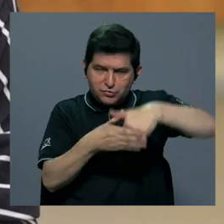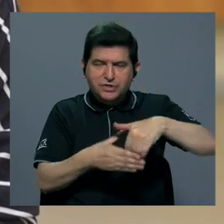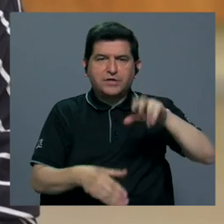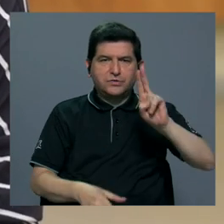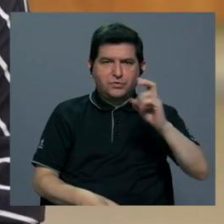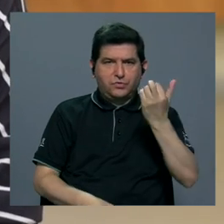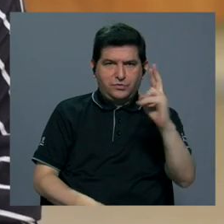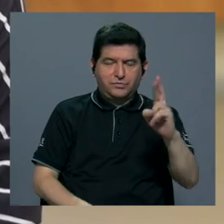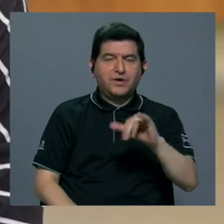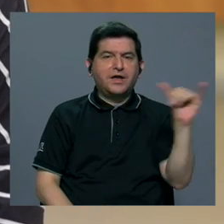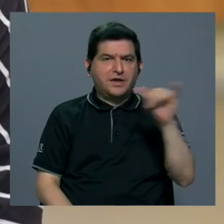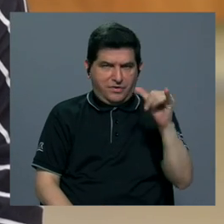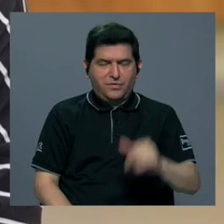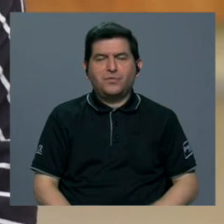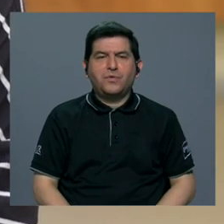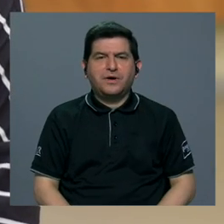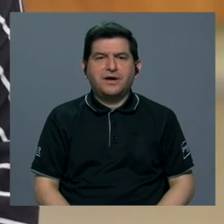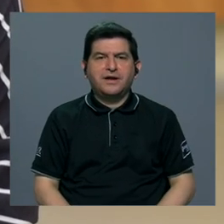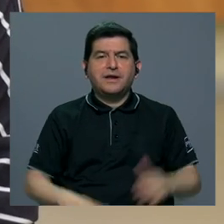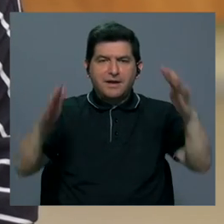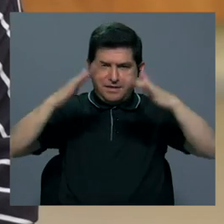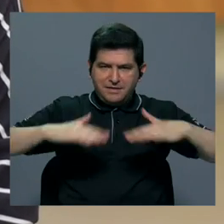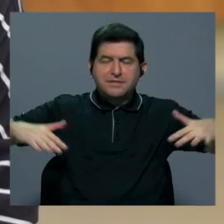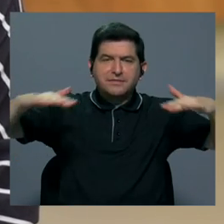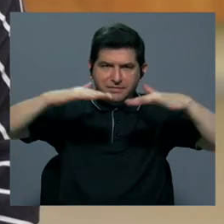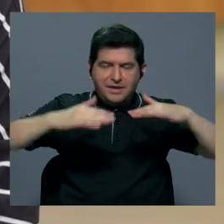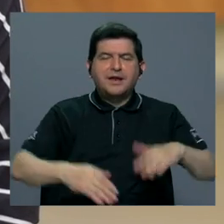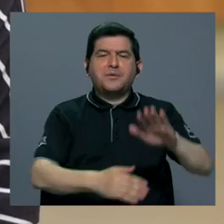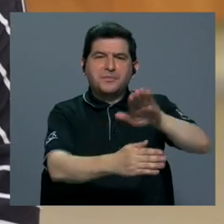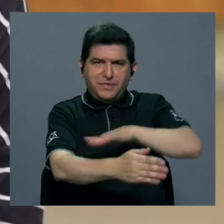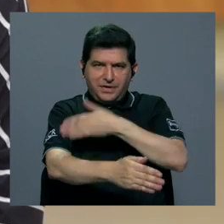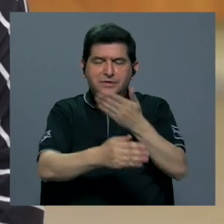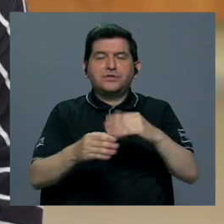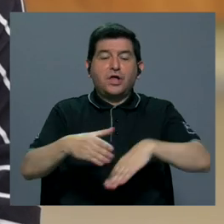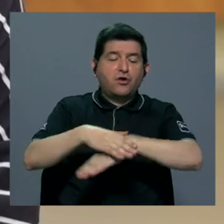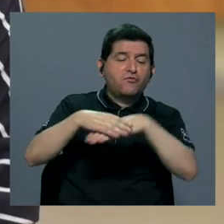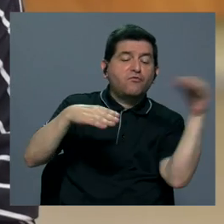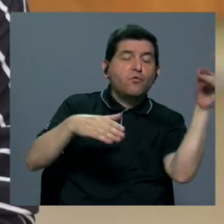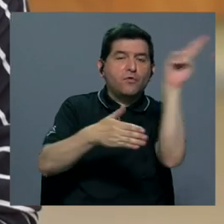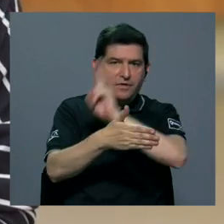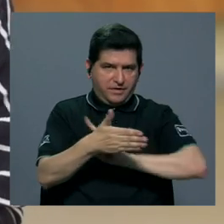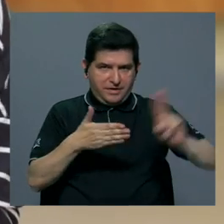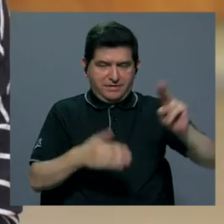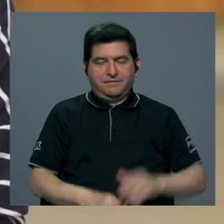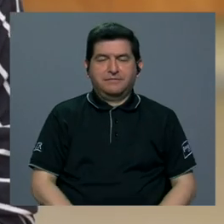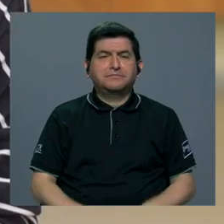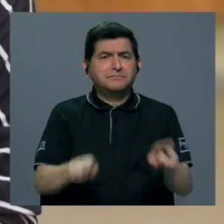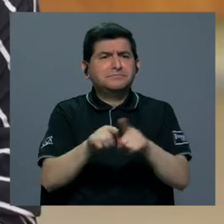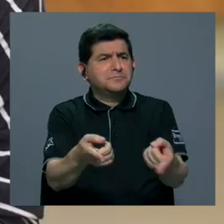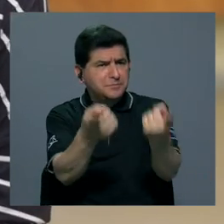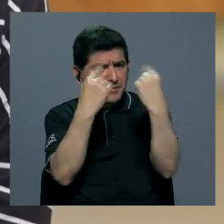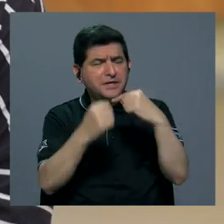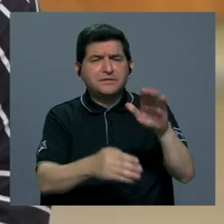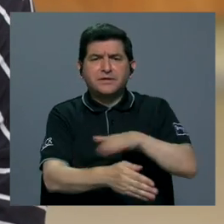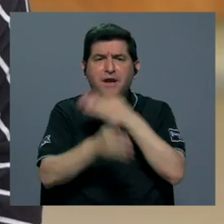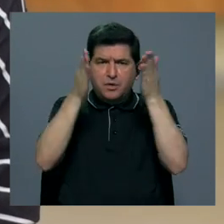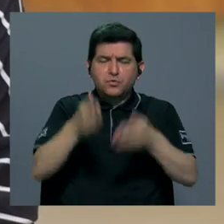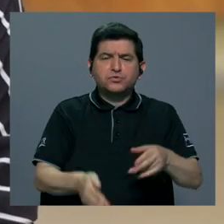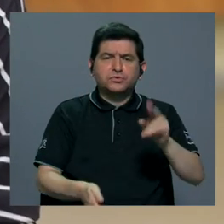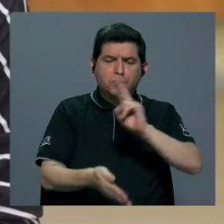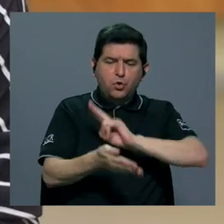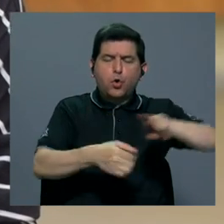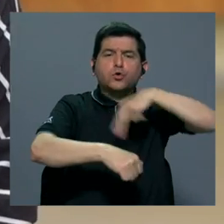Rica, así como del ambiente musical fuera de la universidad Así que también tendremos músicos de la UNA